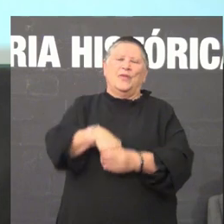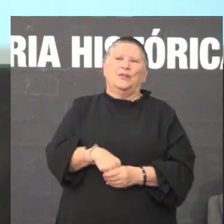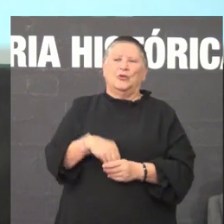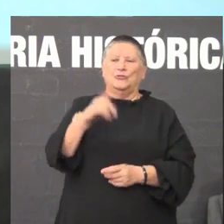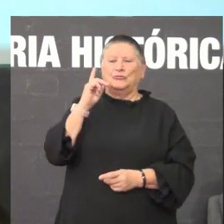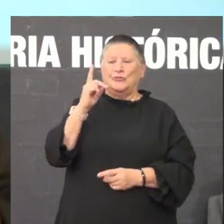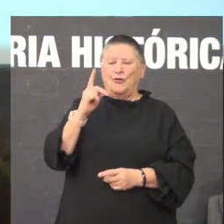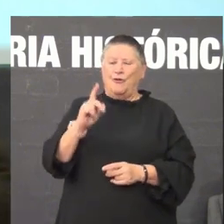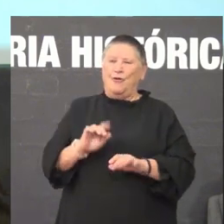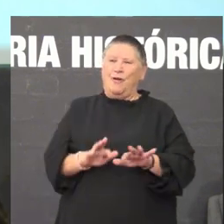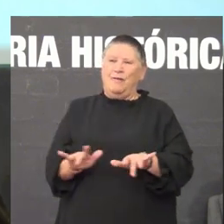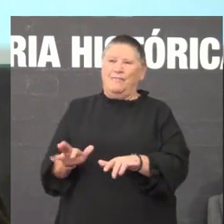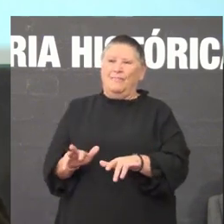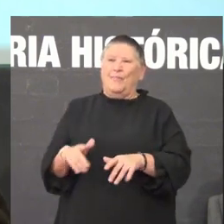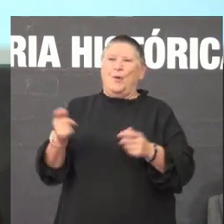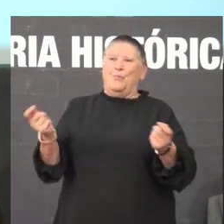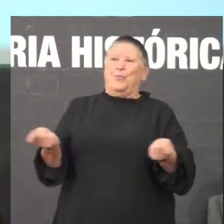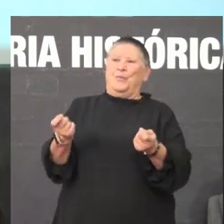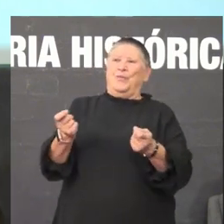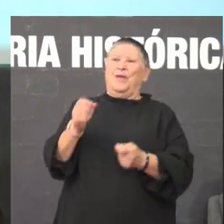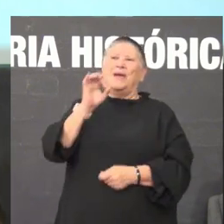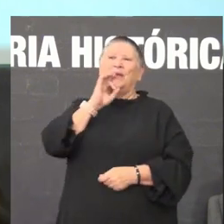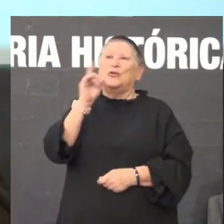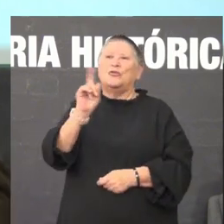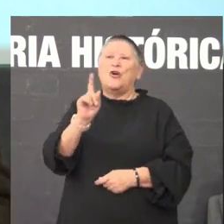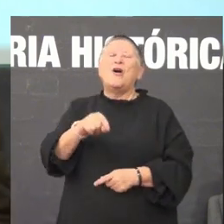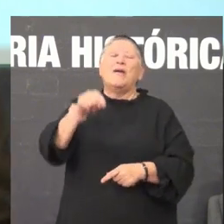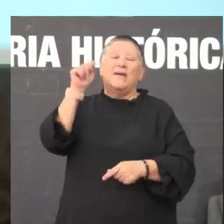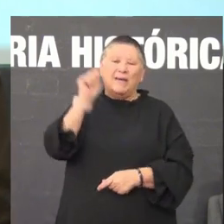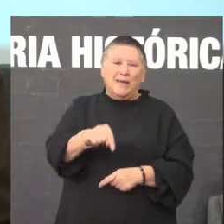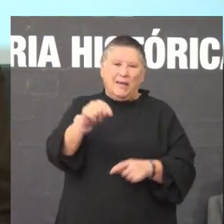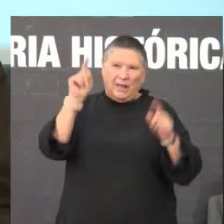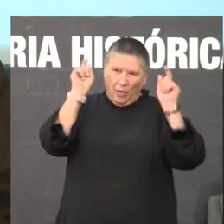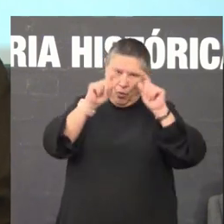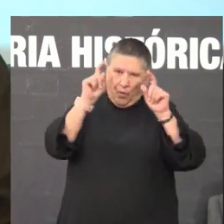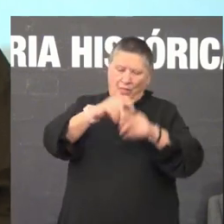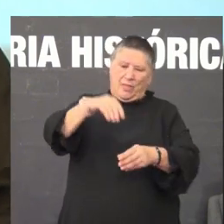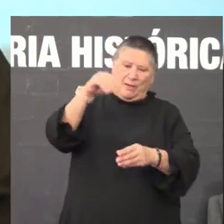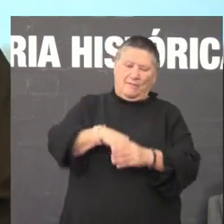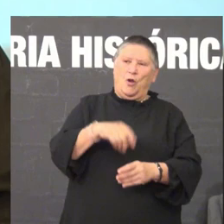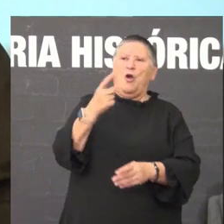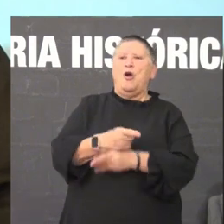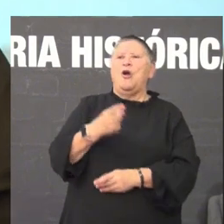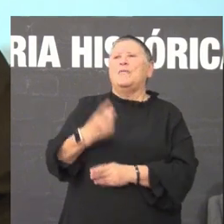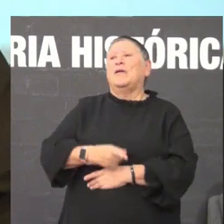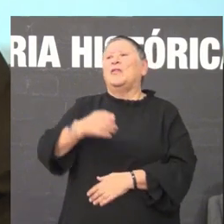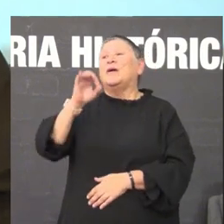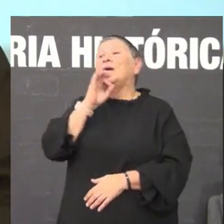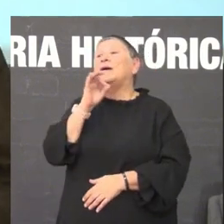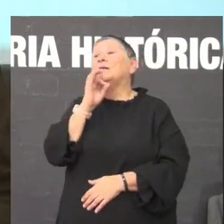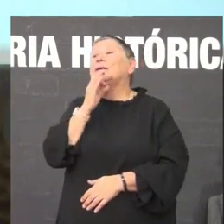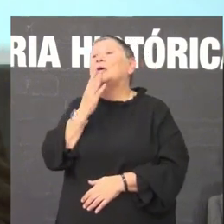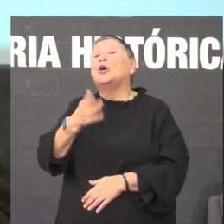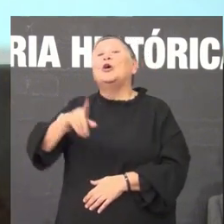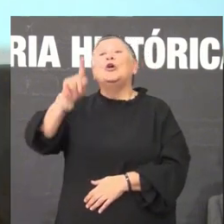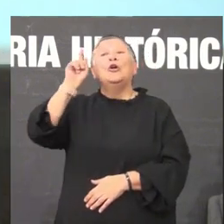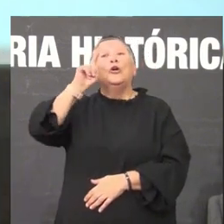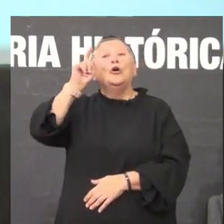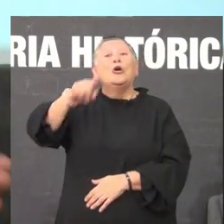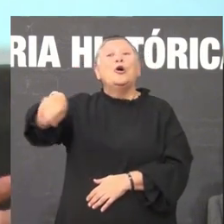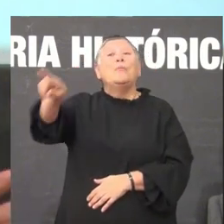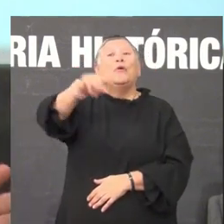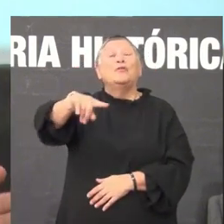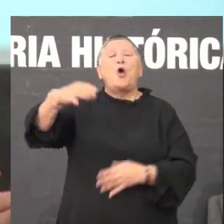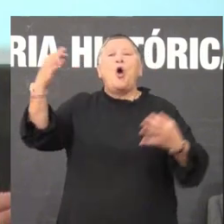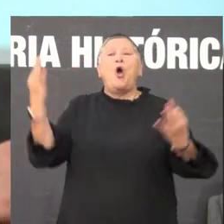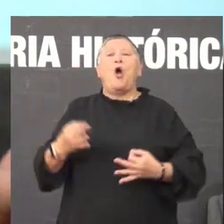publicitario senón como que é fundamental lingua de docencia é requirir que cando menos o profesorado teña que conhecer as dúas linguas